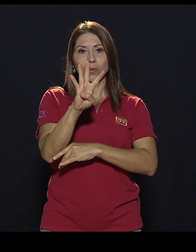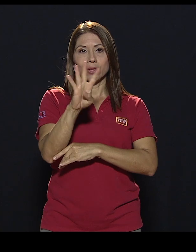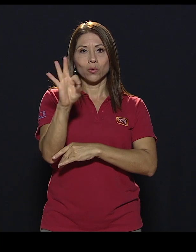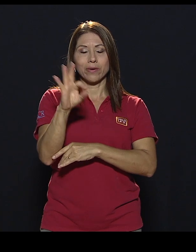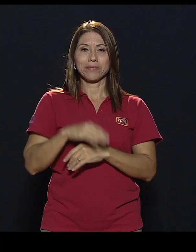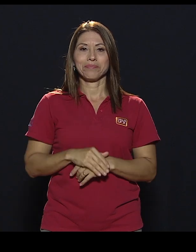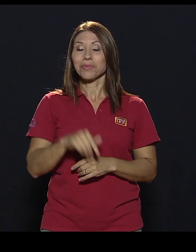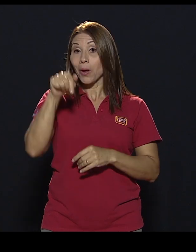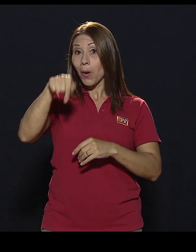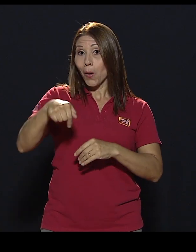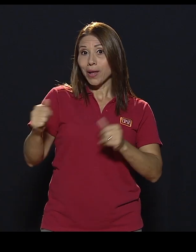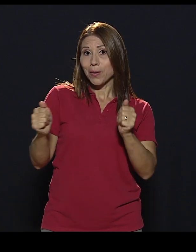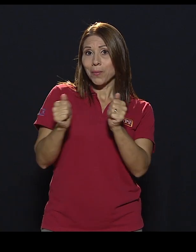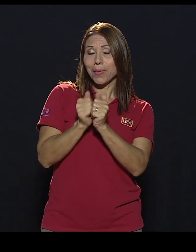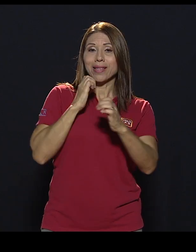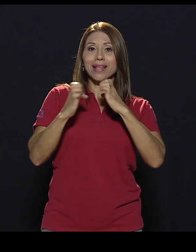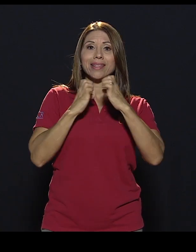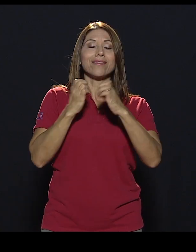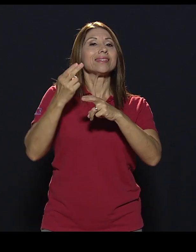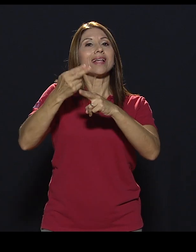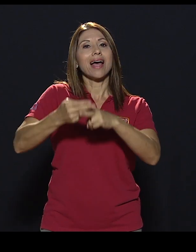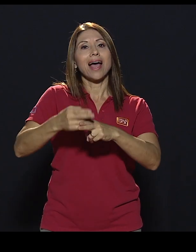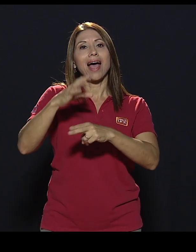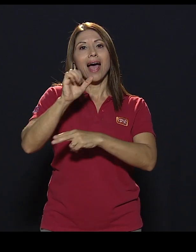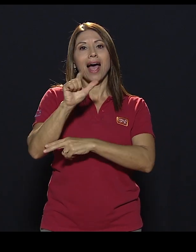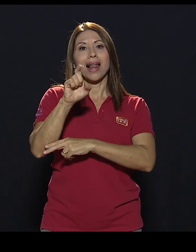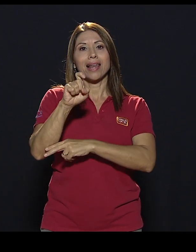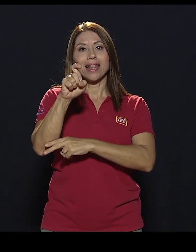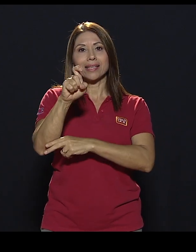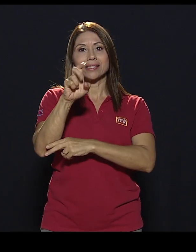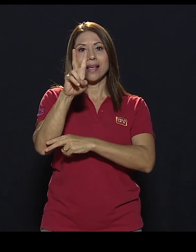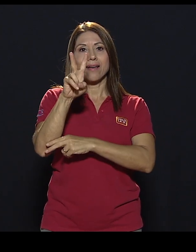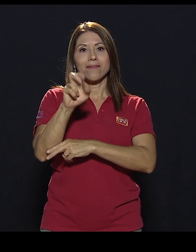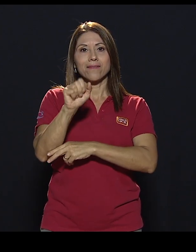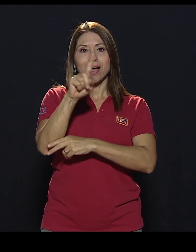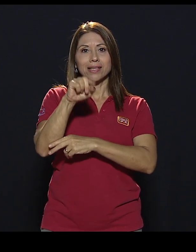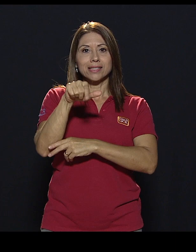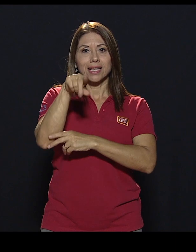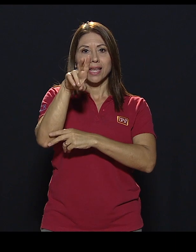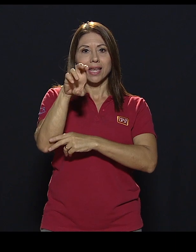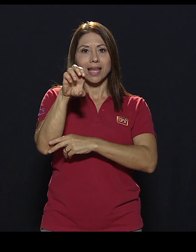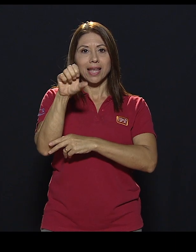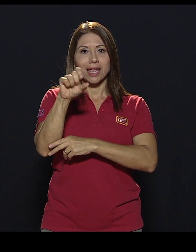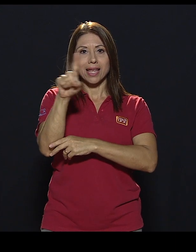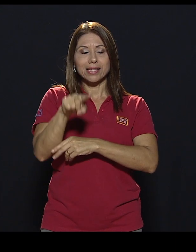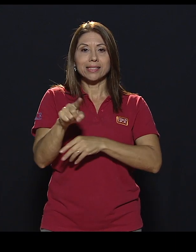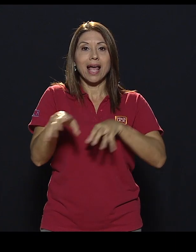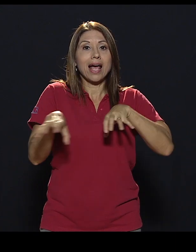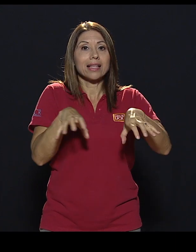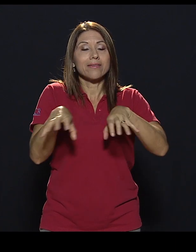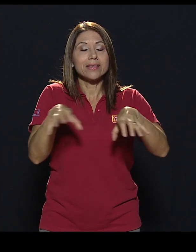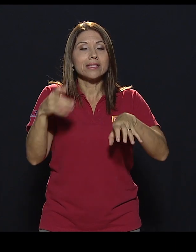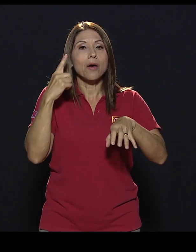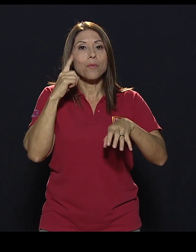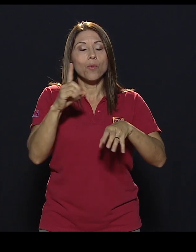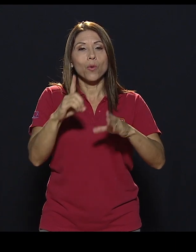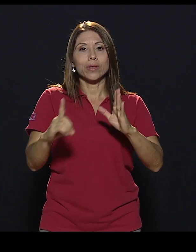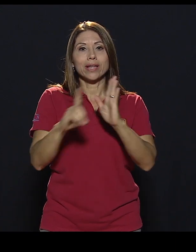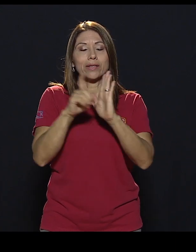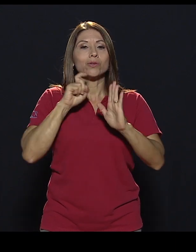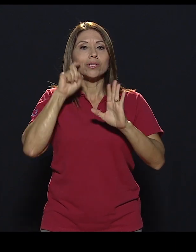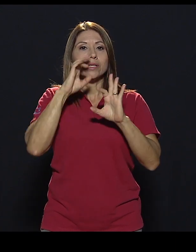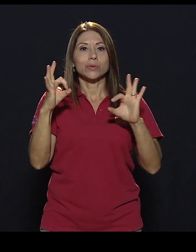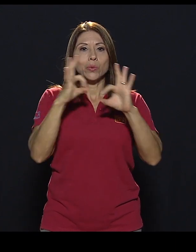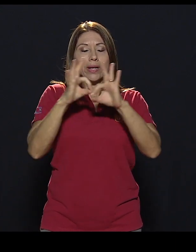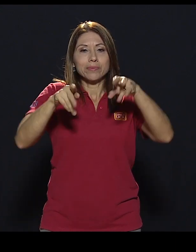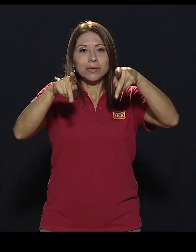Hoy nos acompaña para nuestra entrevista de fondo Alex Vázquez, activista por los derechos sexuales de las personas con discapacidad y